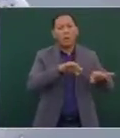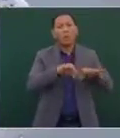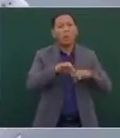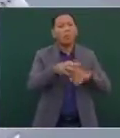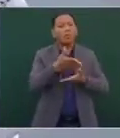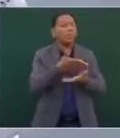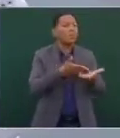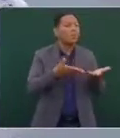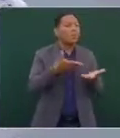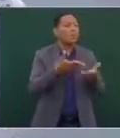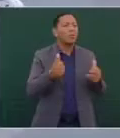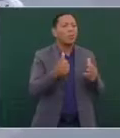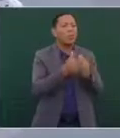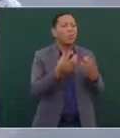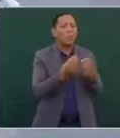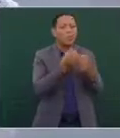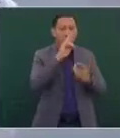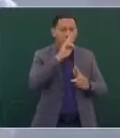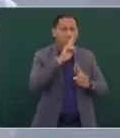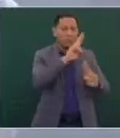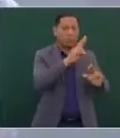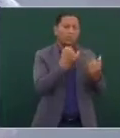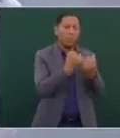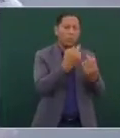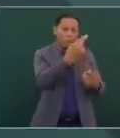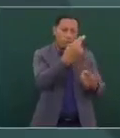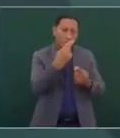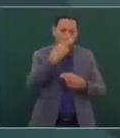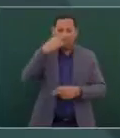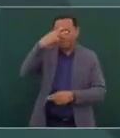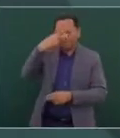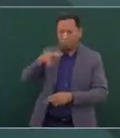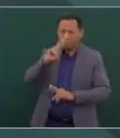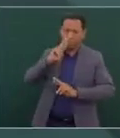manera conjunta con respeto a nuestras soberanías.